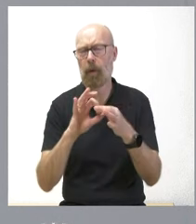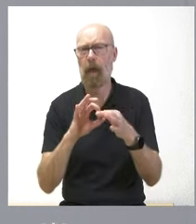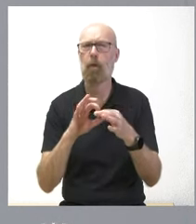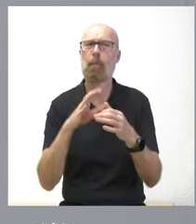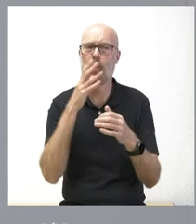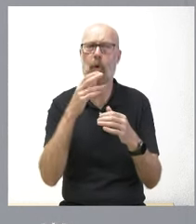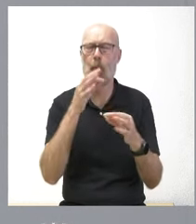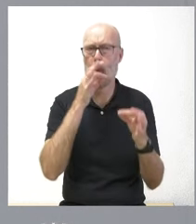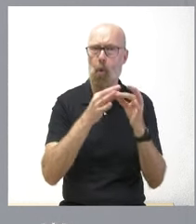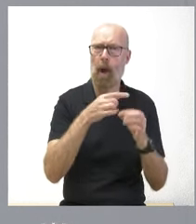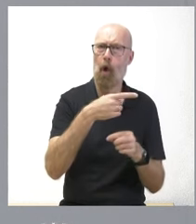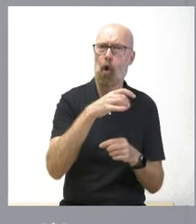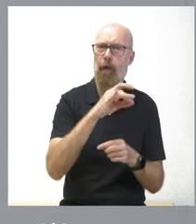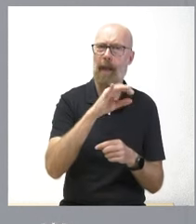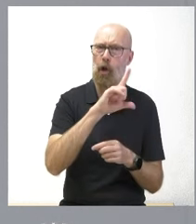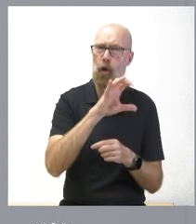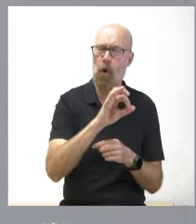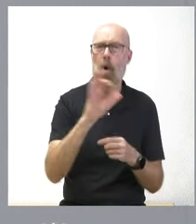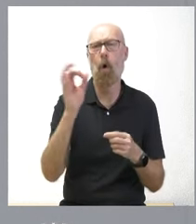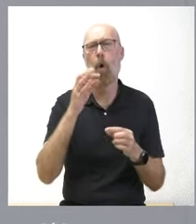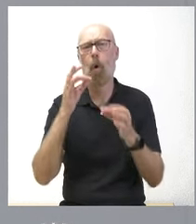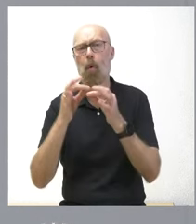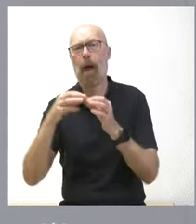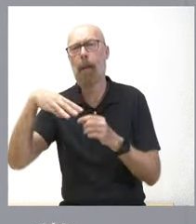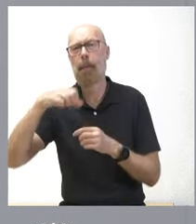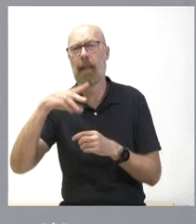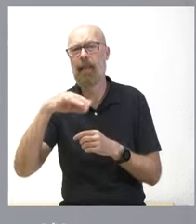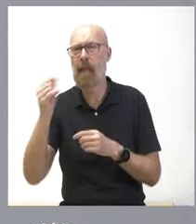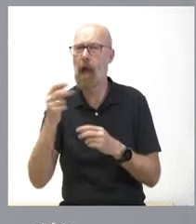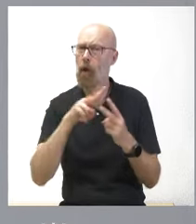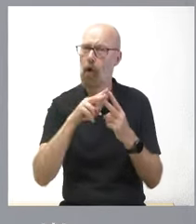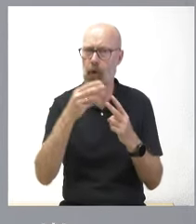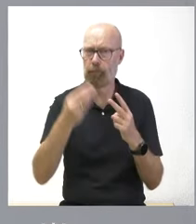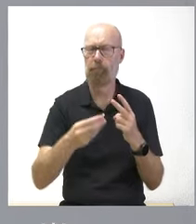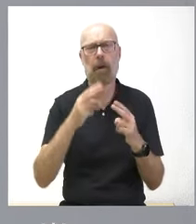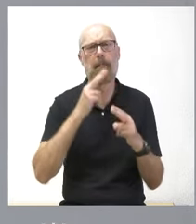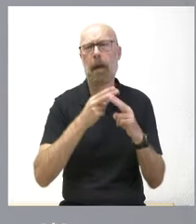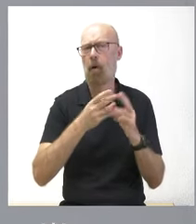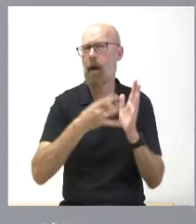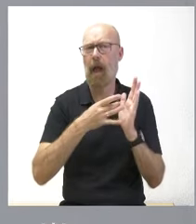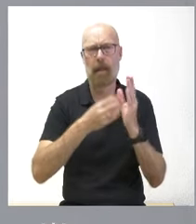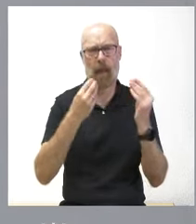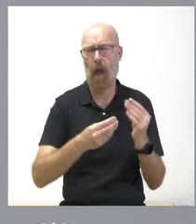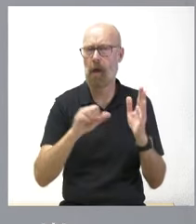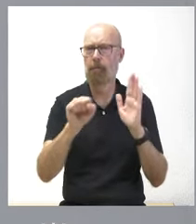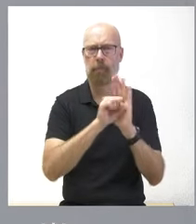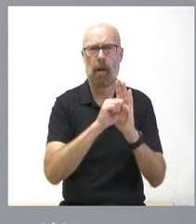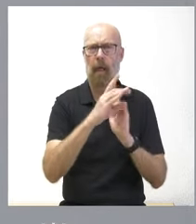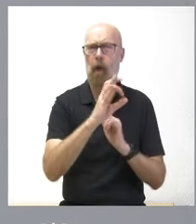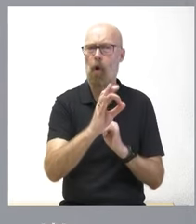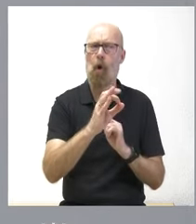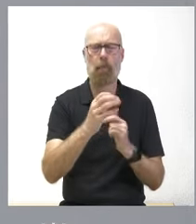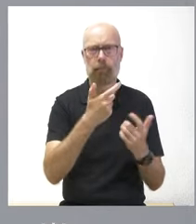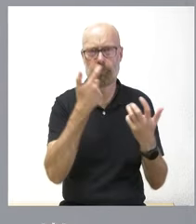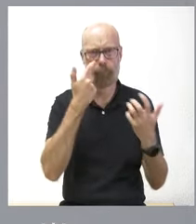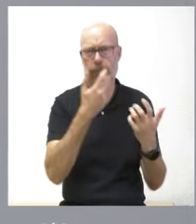uva godello como los vinculados a la uva de Mencía y que son vinos de mucha calidad con su denominación de origen muy contrastada y que vamos